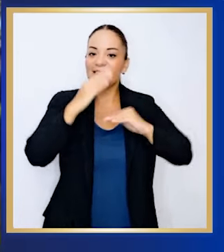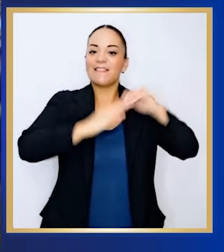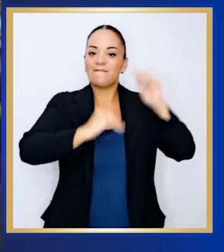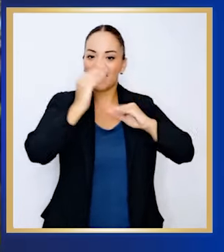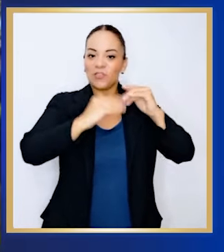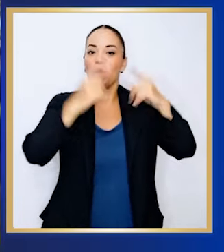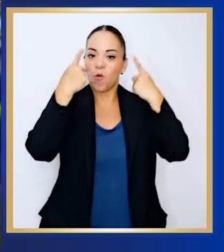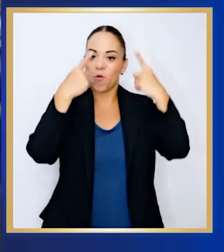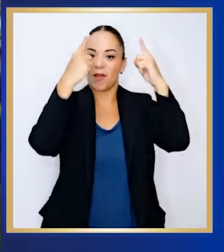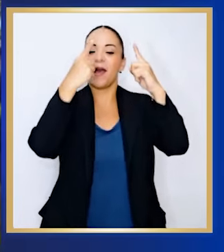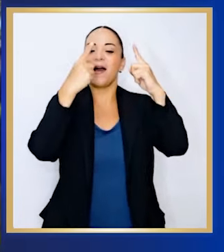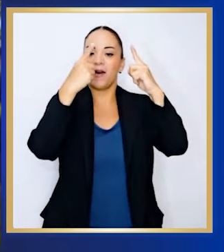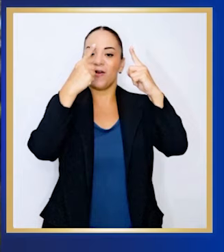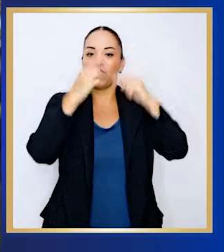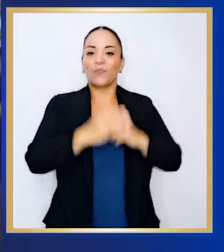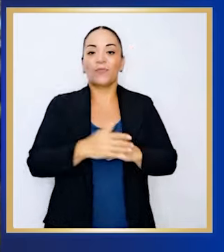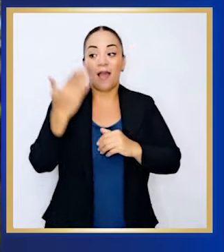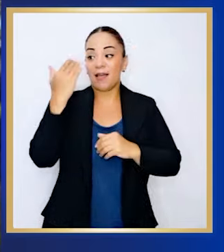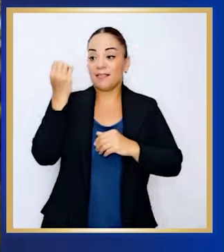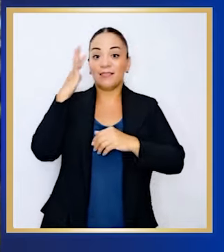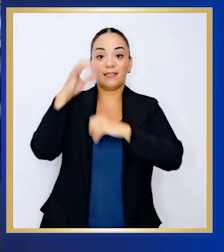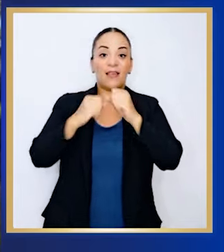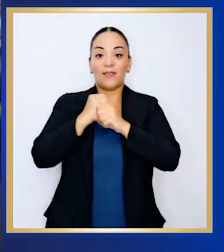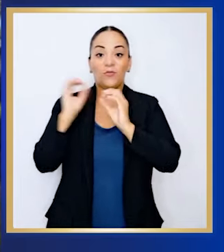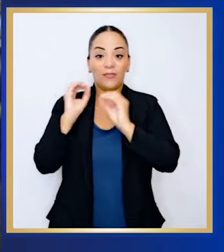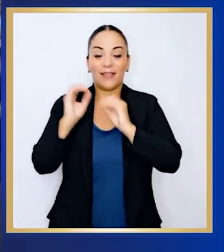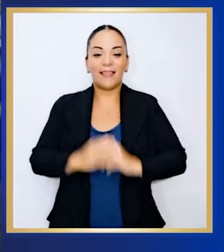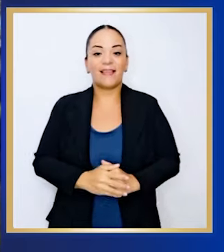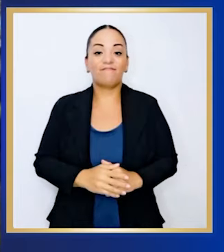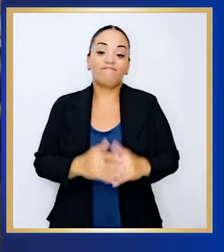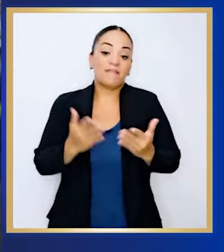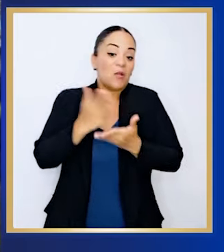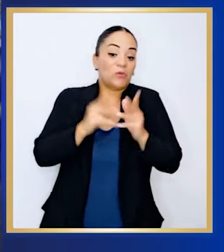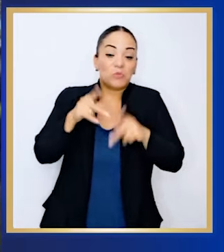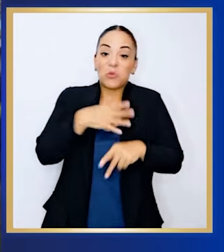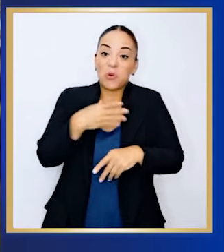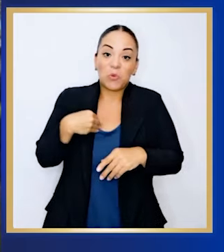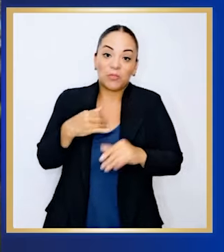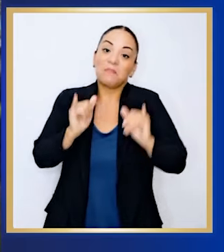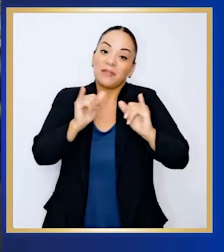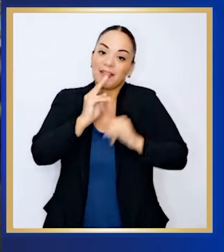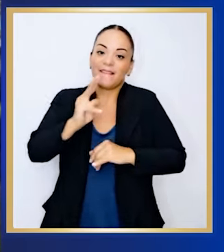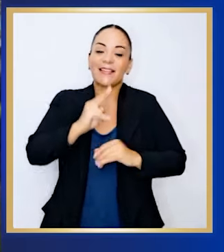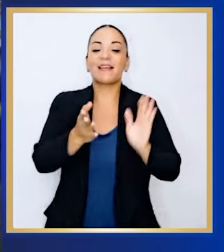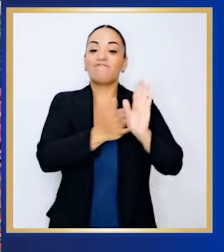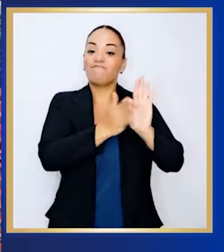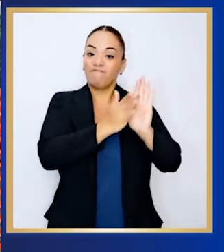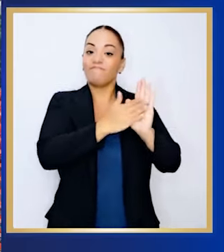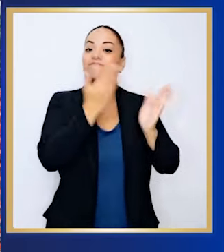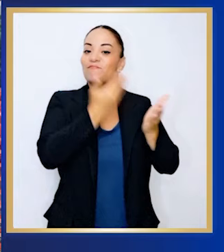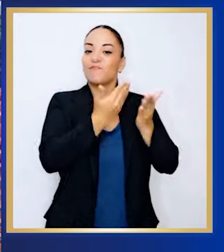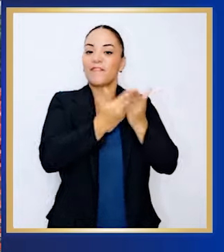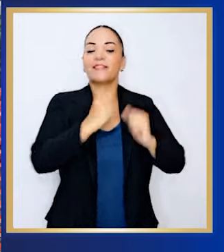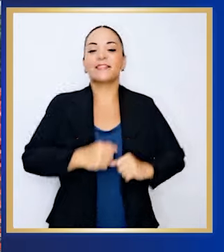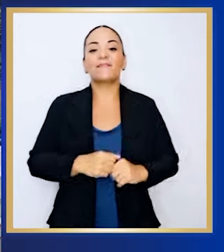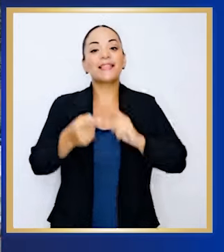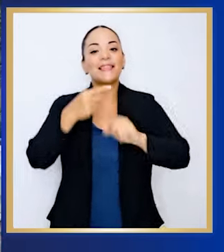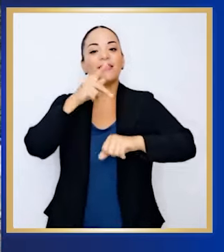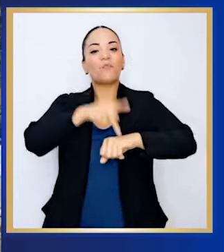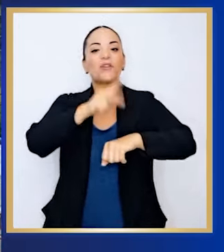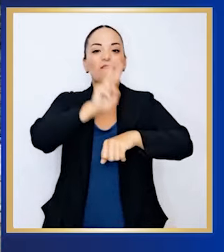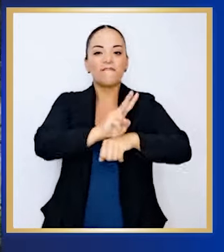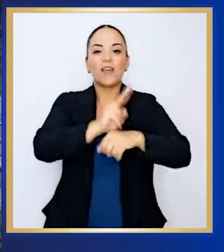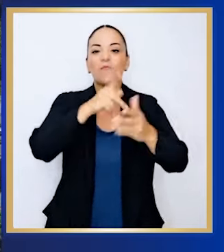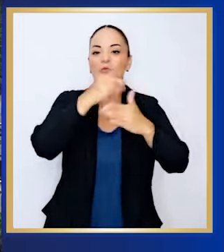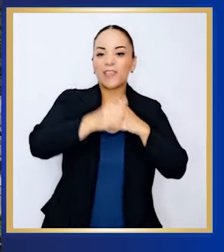infraestructura ha construido en los últimos 15 años. Le guste a quien le guste, las obras lo demuestran. Desde puentes en Puerto